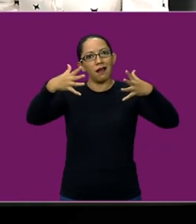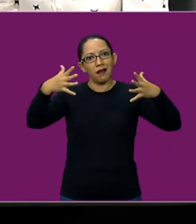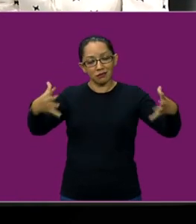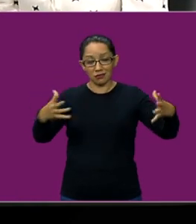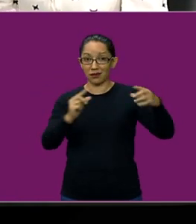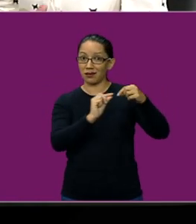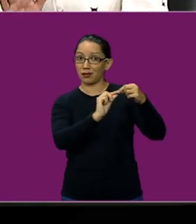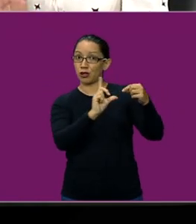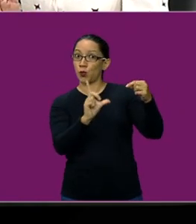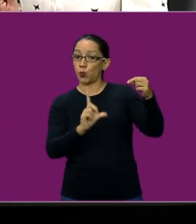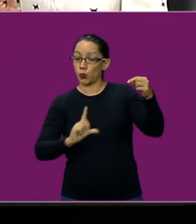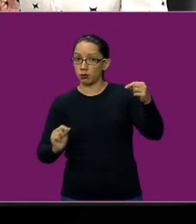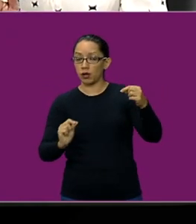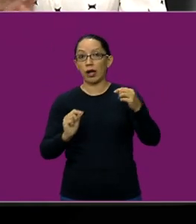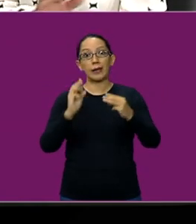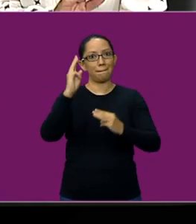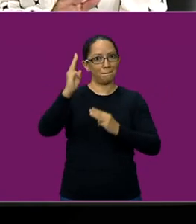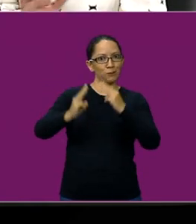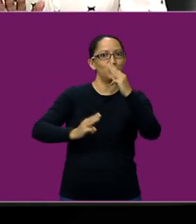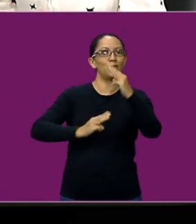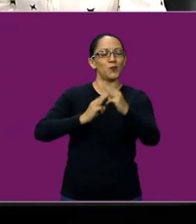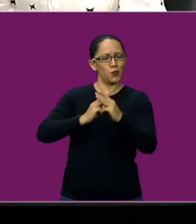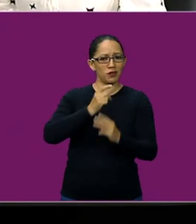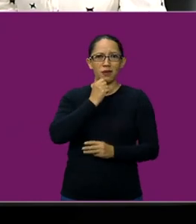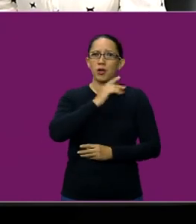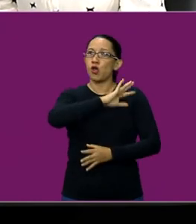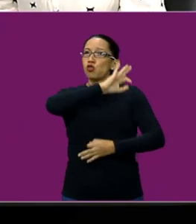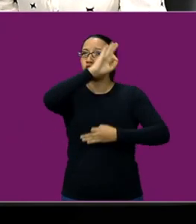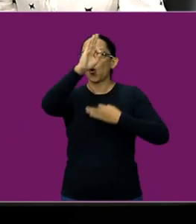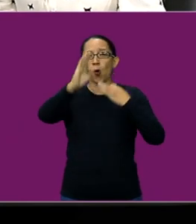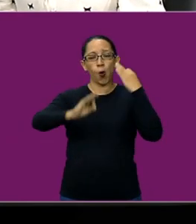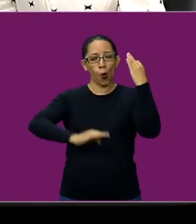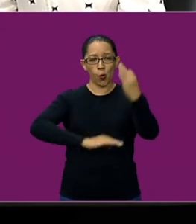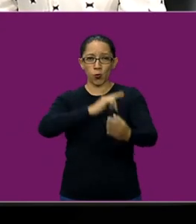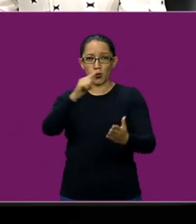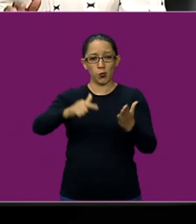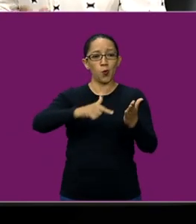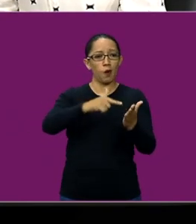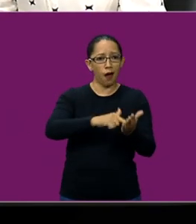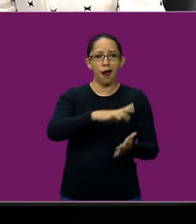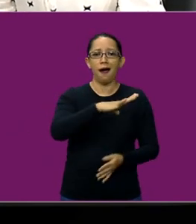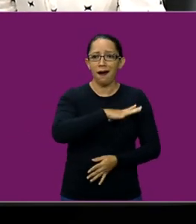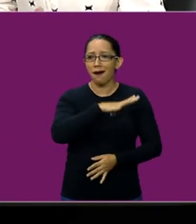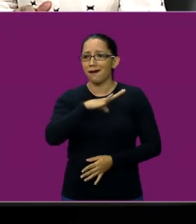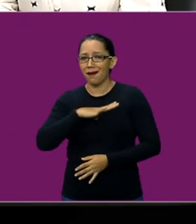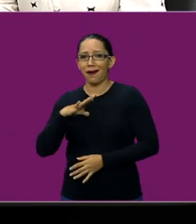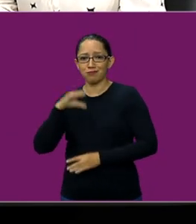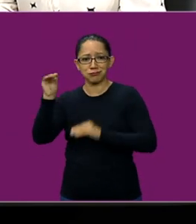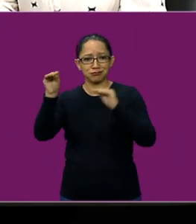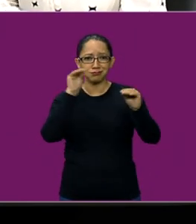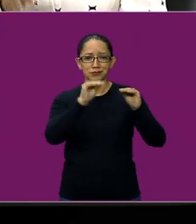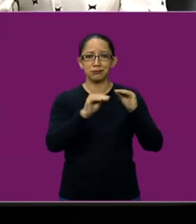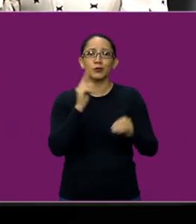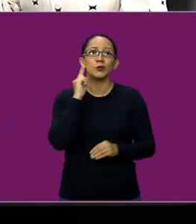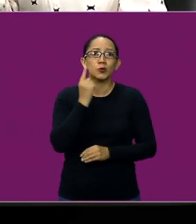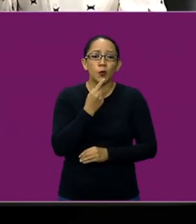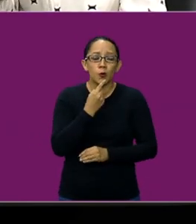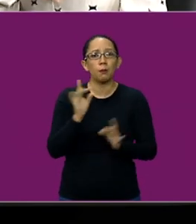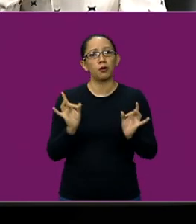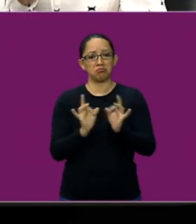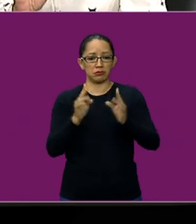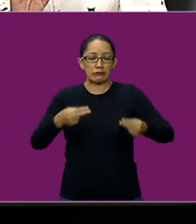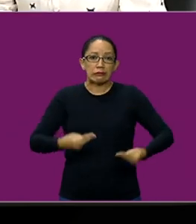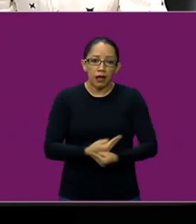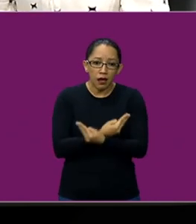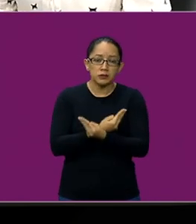la República y en el mundo. Sí, claro. En todos lados hay personas sordas, por nacimiento, por accidente, adquirida